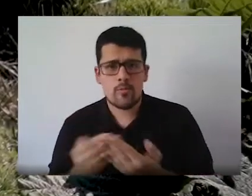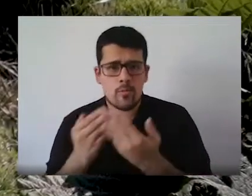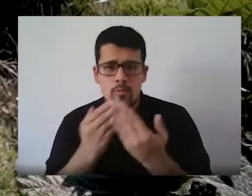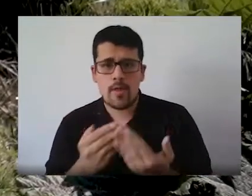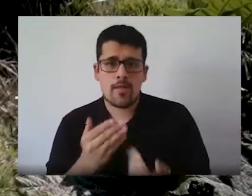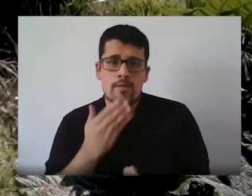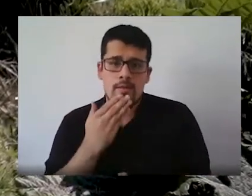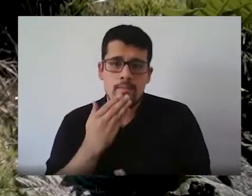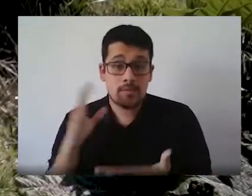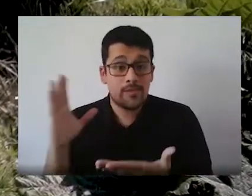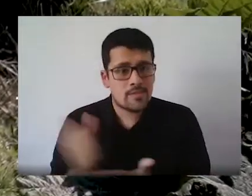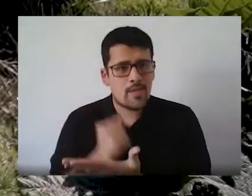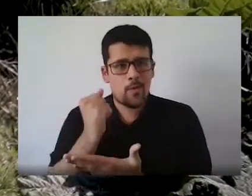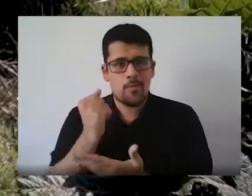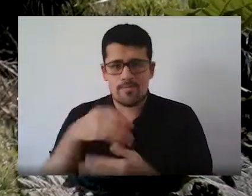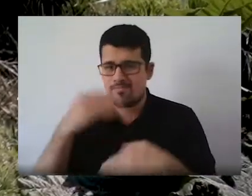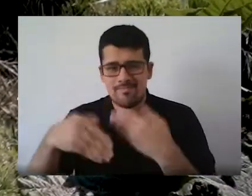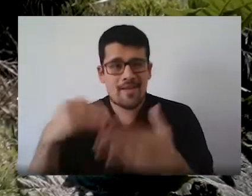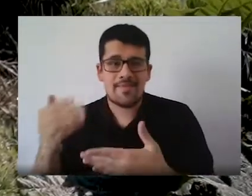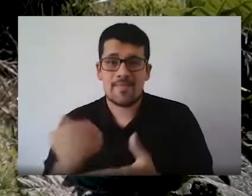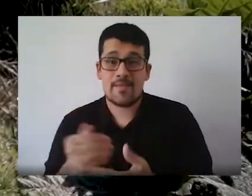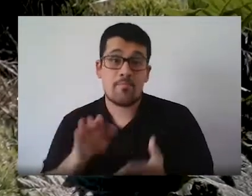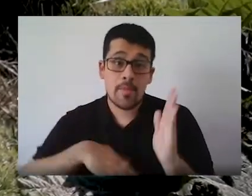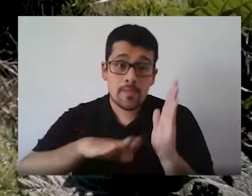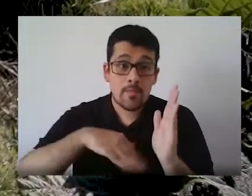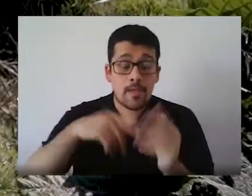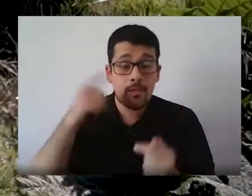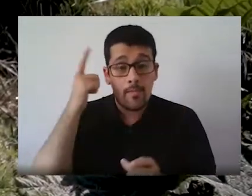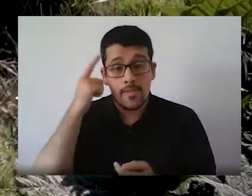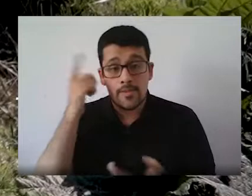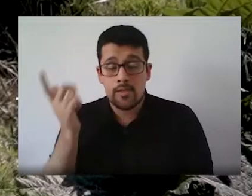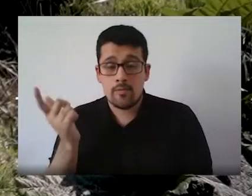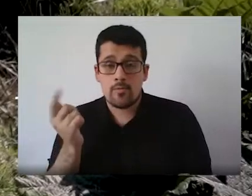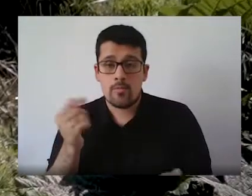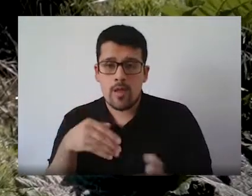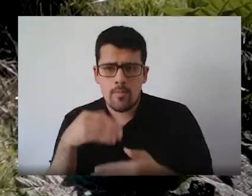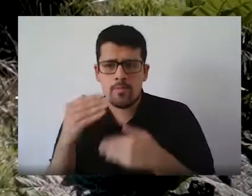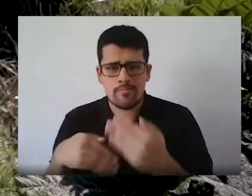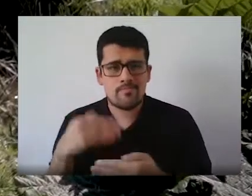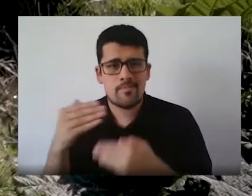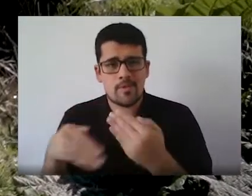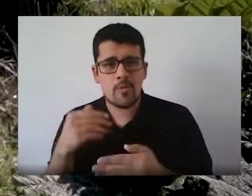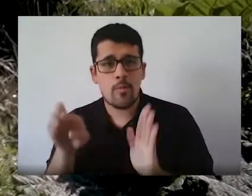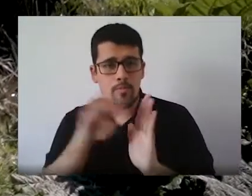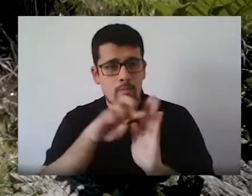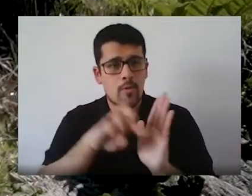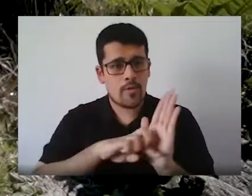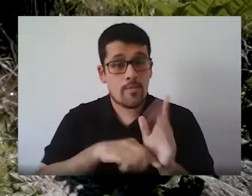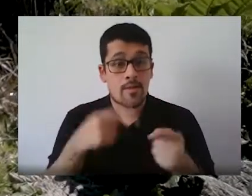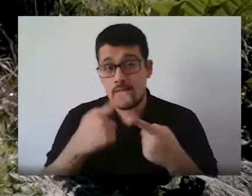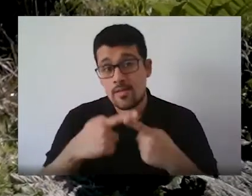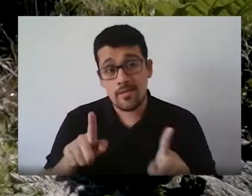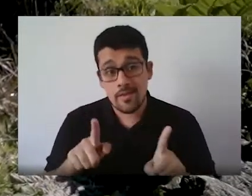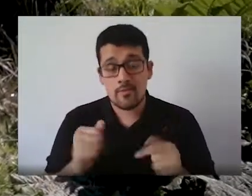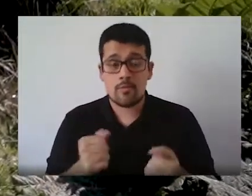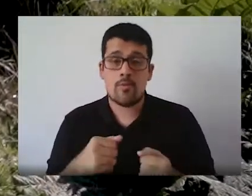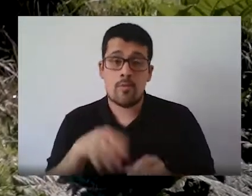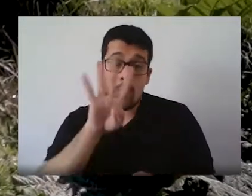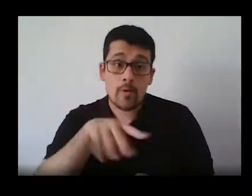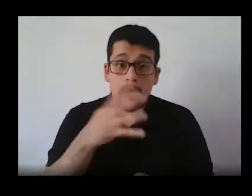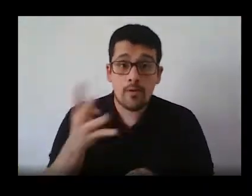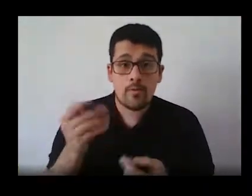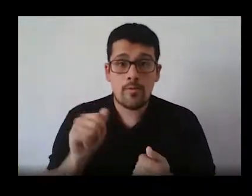se logra cierto salir adelante básicamente cierto en una puesta en marcha de un programa distinto